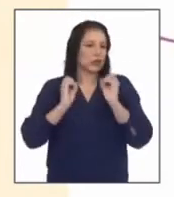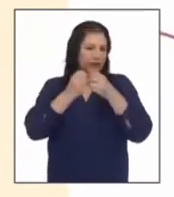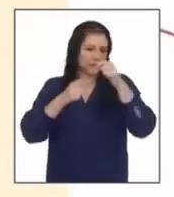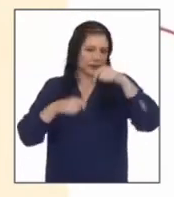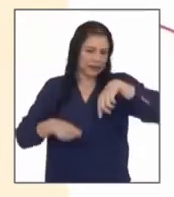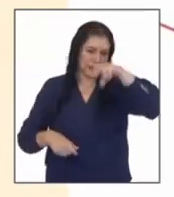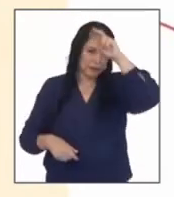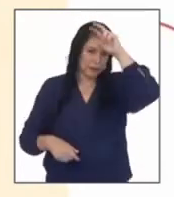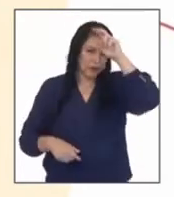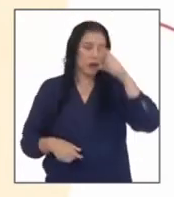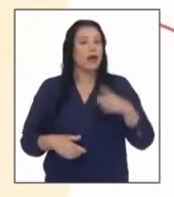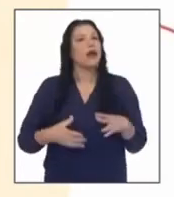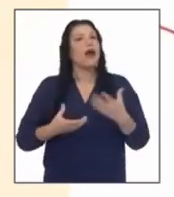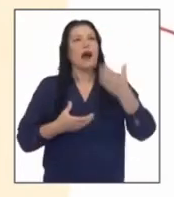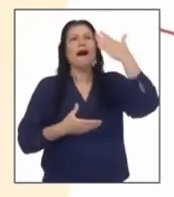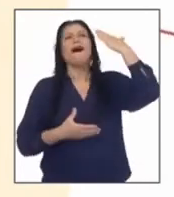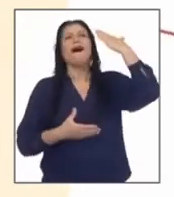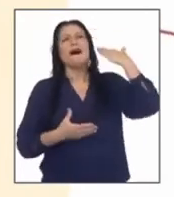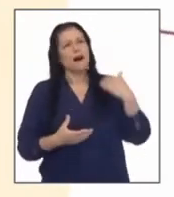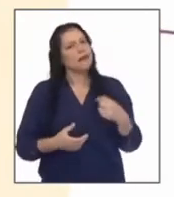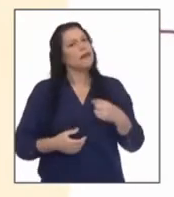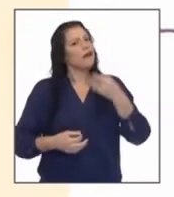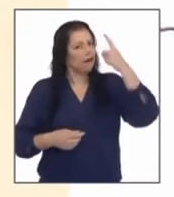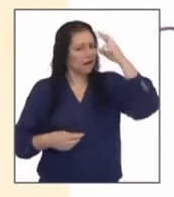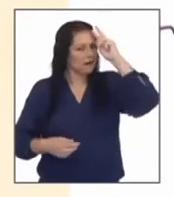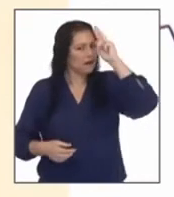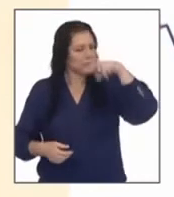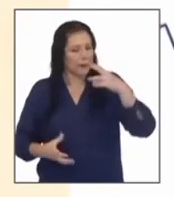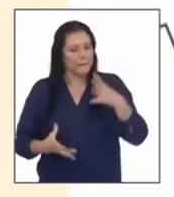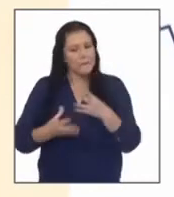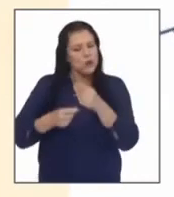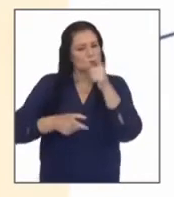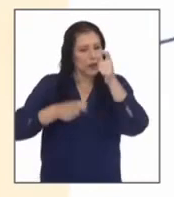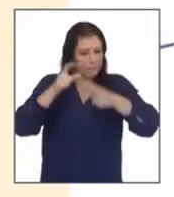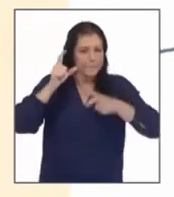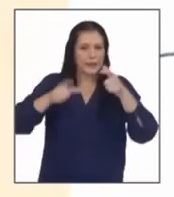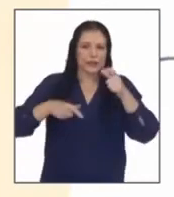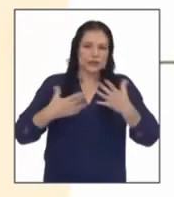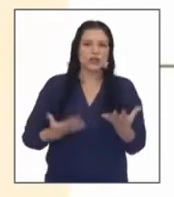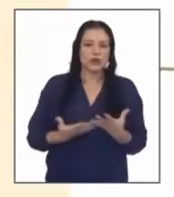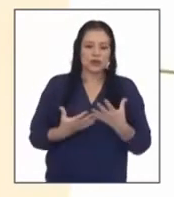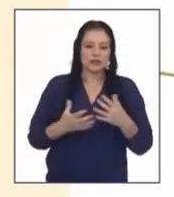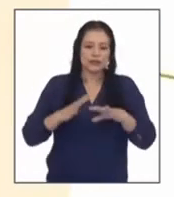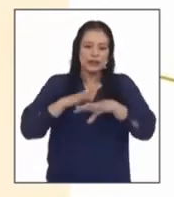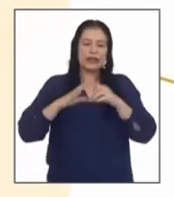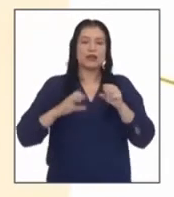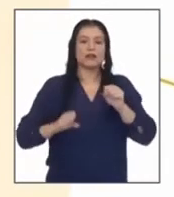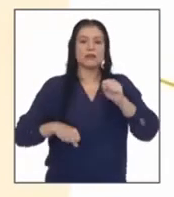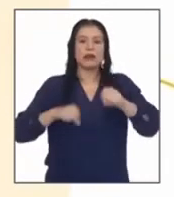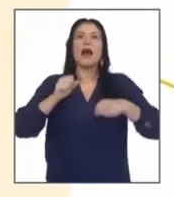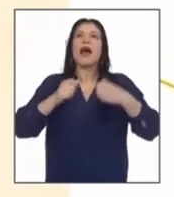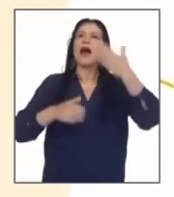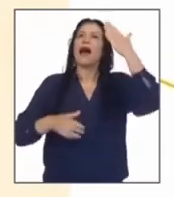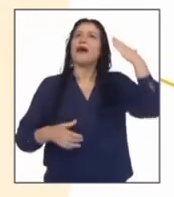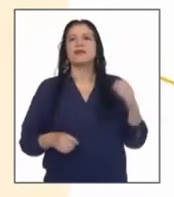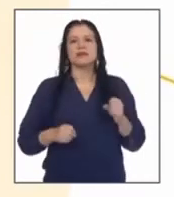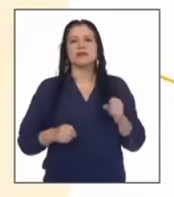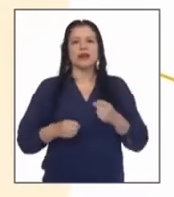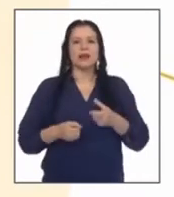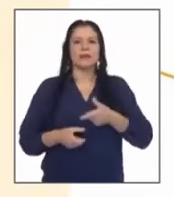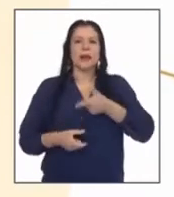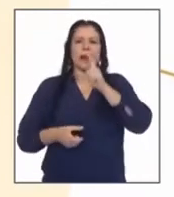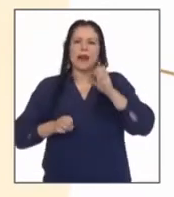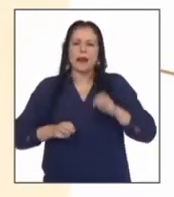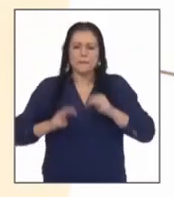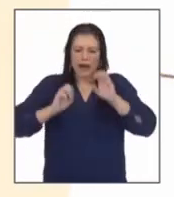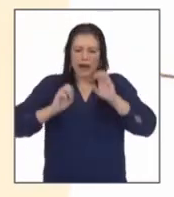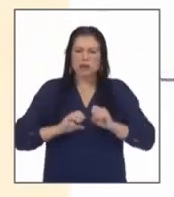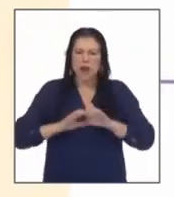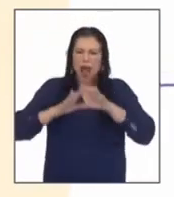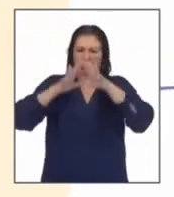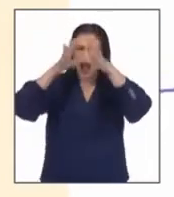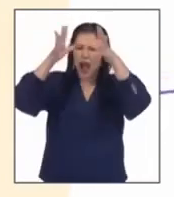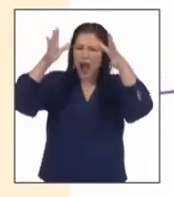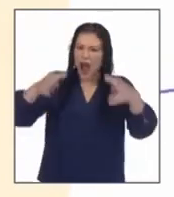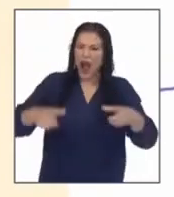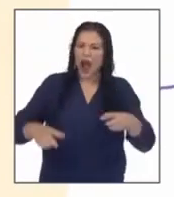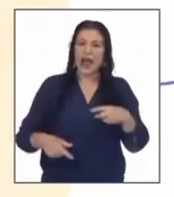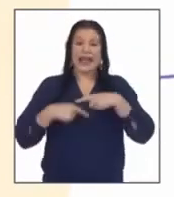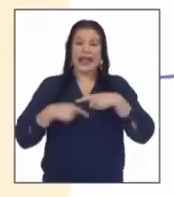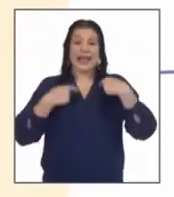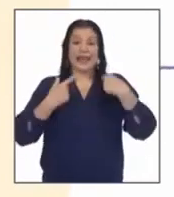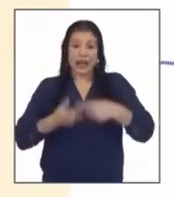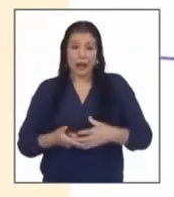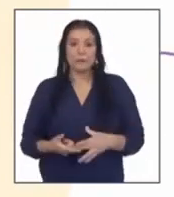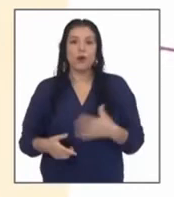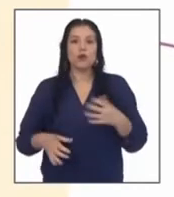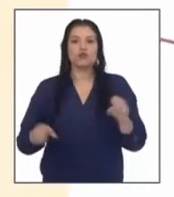la historia le da la razón decenas de personas escaparon en una bicicleta del tsunami de japón de 2011 permitió reunir a familias